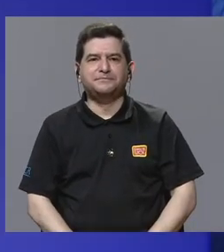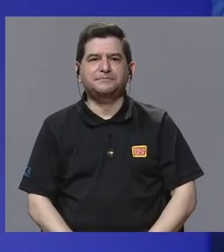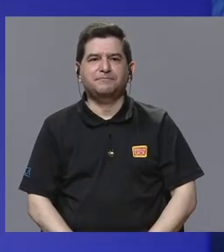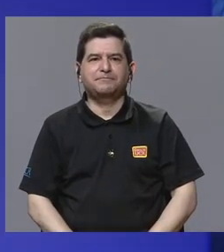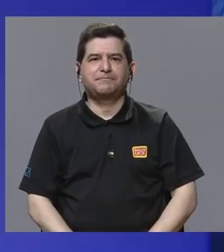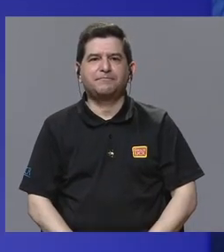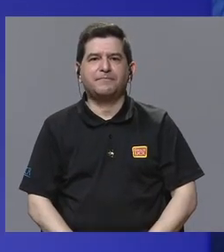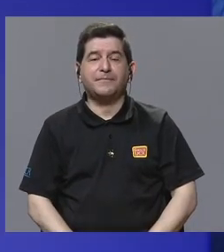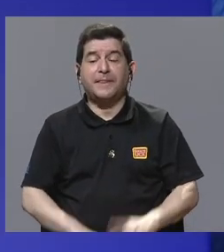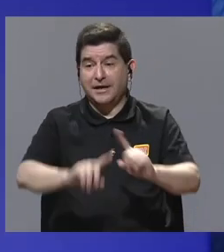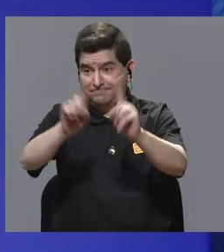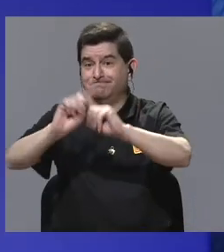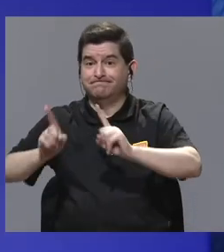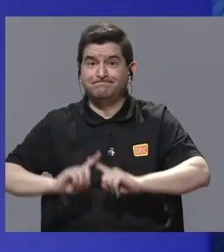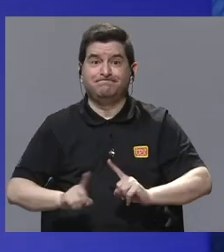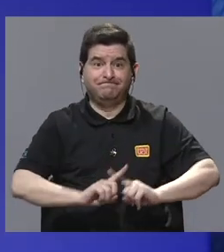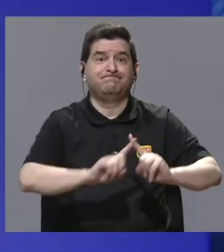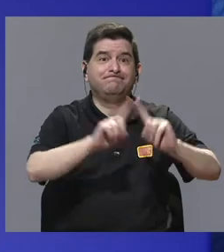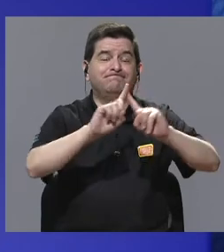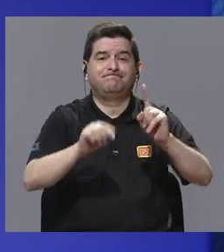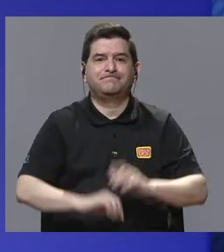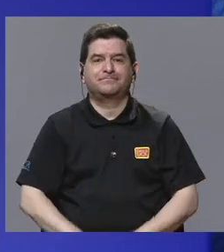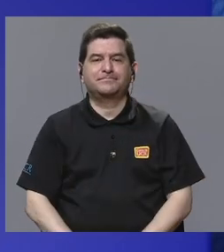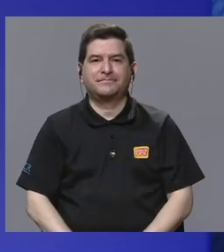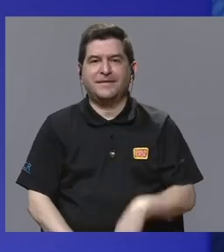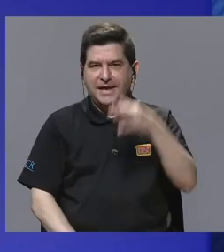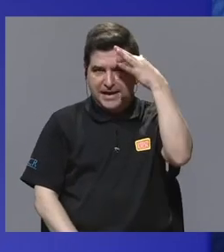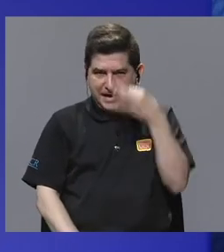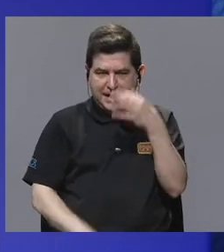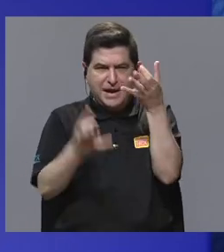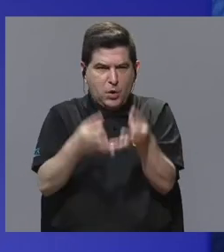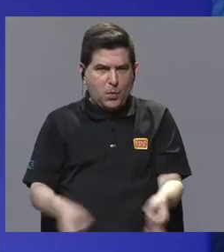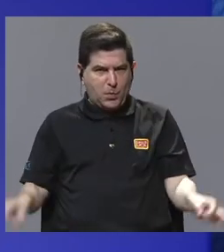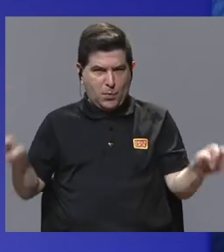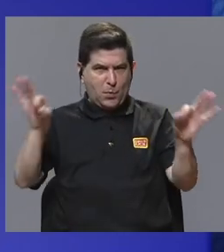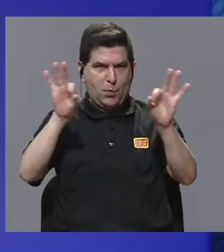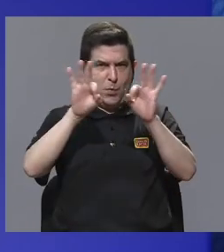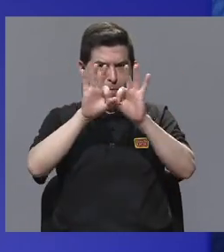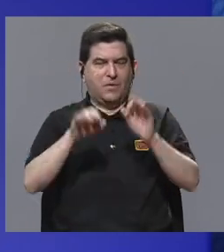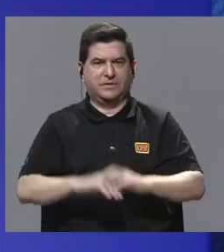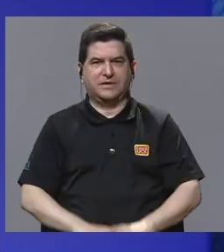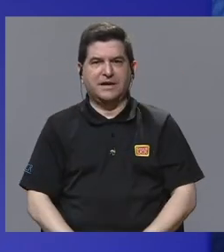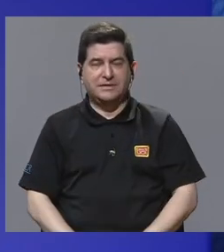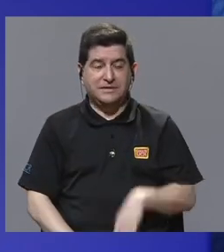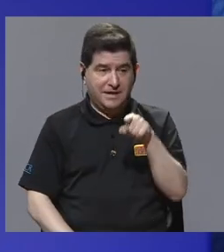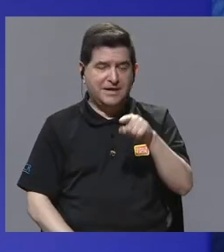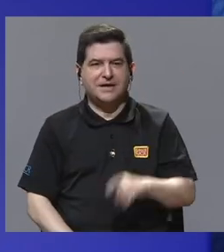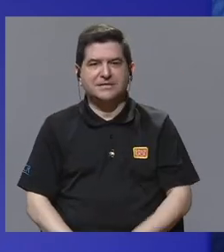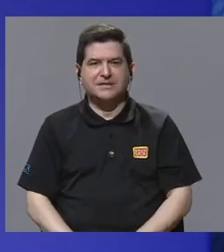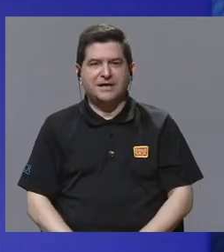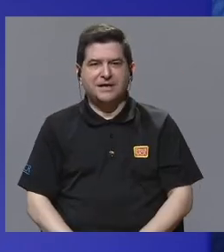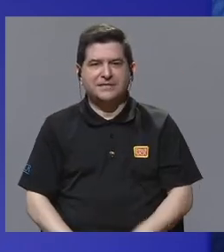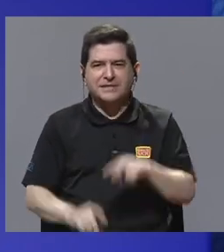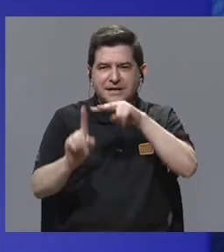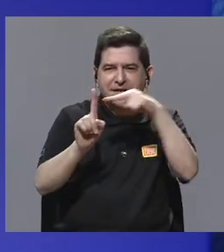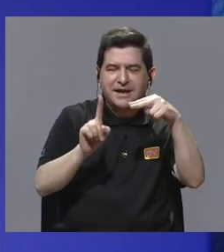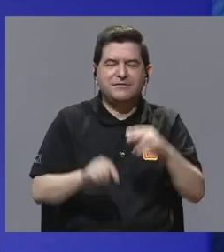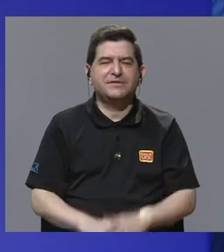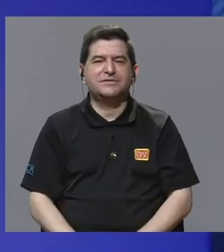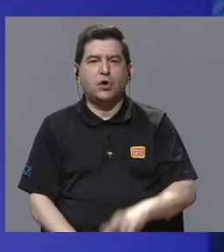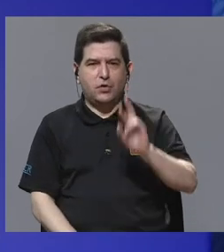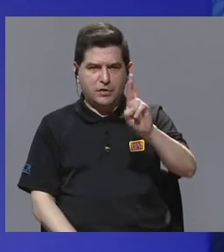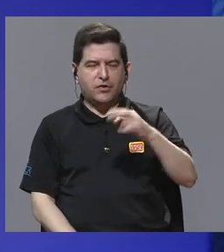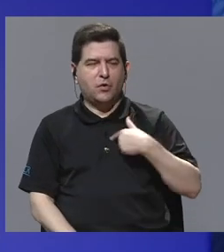Son varios, sí. Digamos, creo que fue muy importante, y eso es la visión de Roberto. Se lo aplauso y se lo